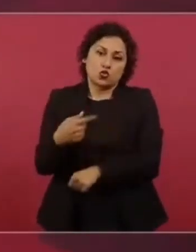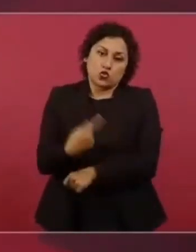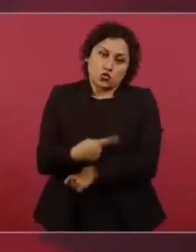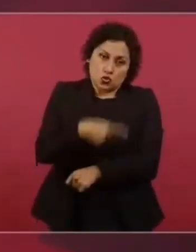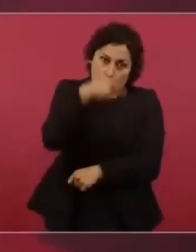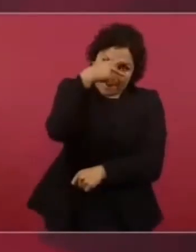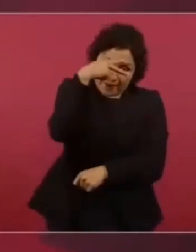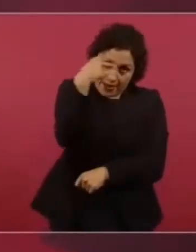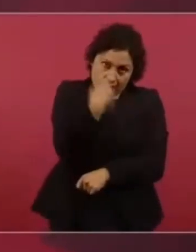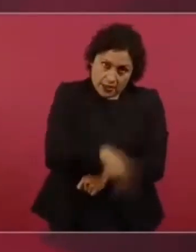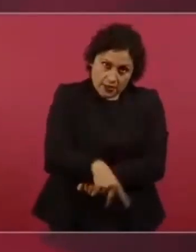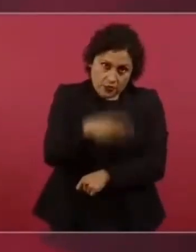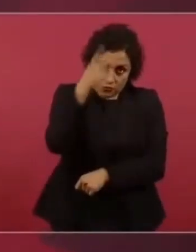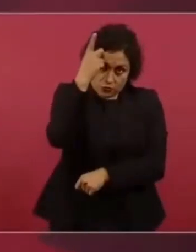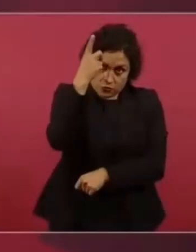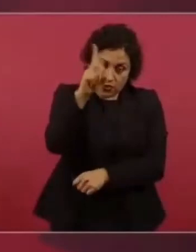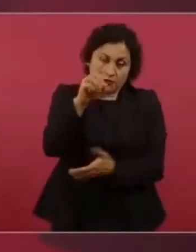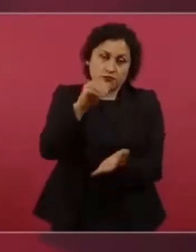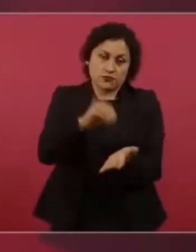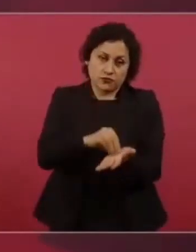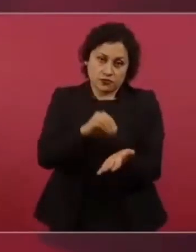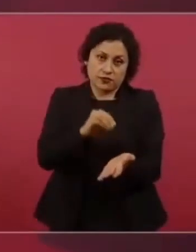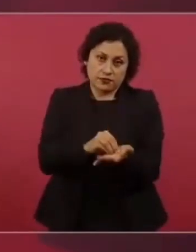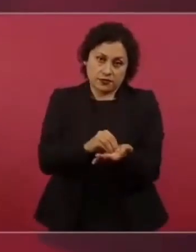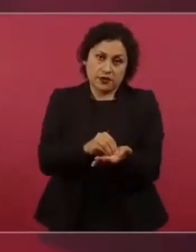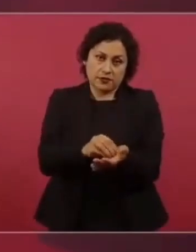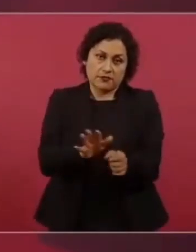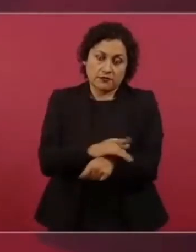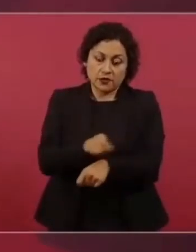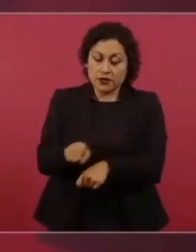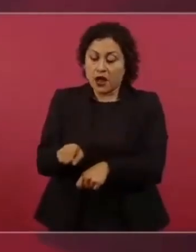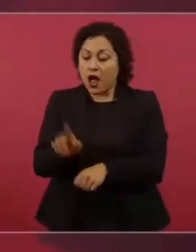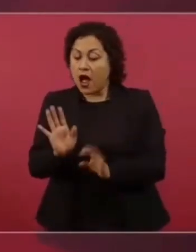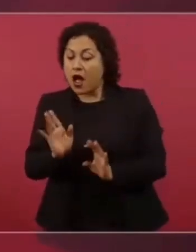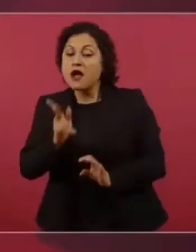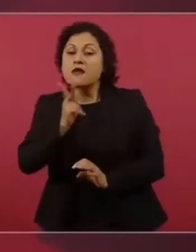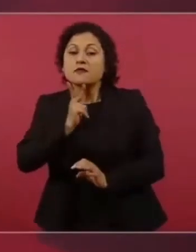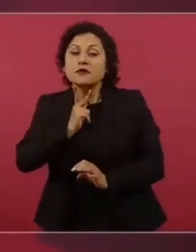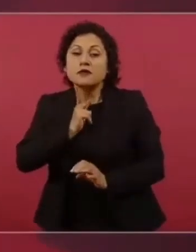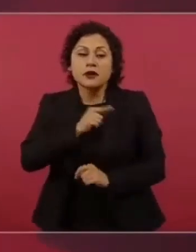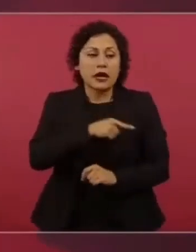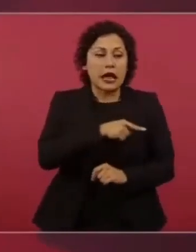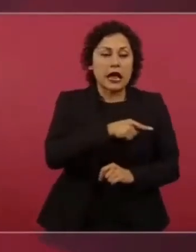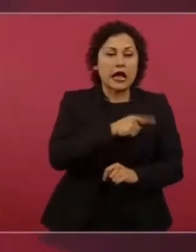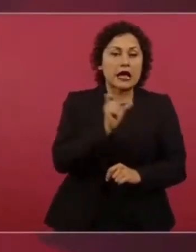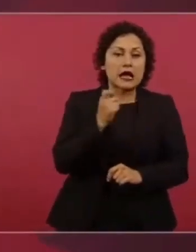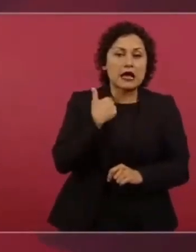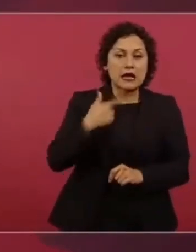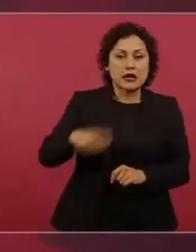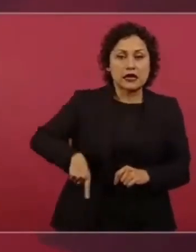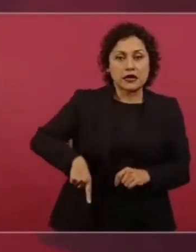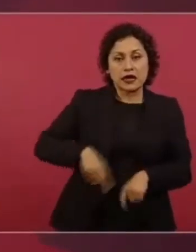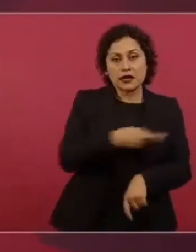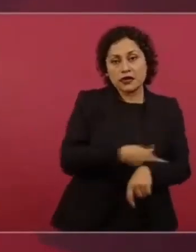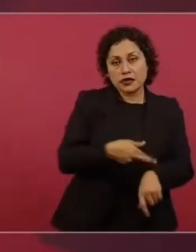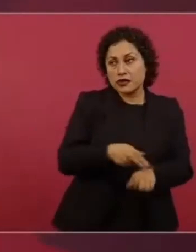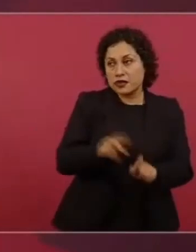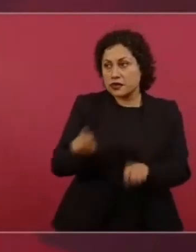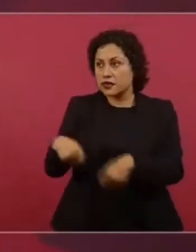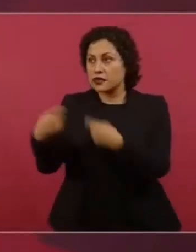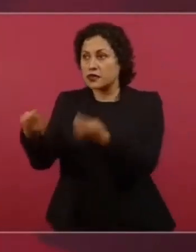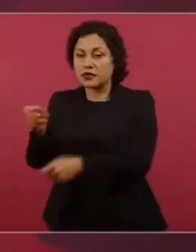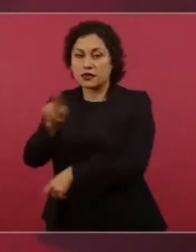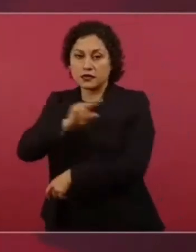para las concesiones a particulares.